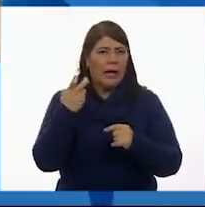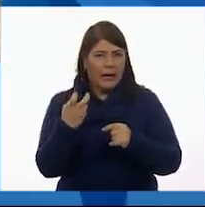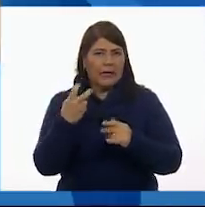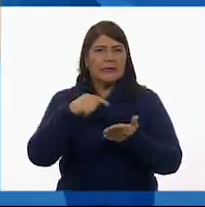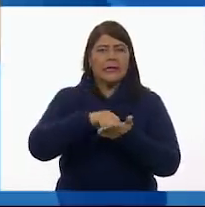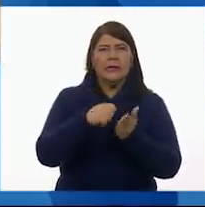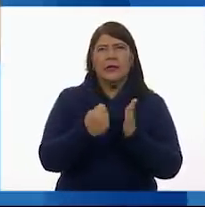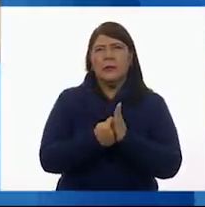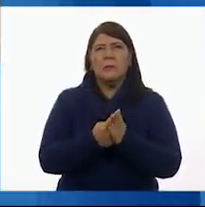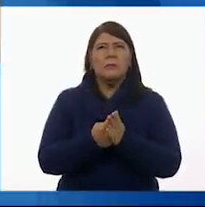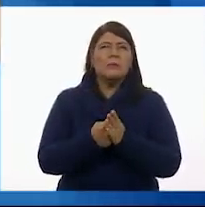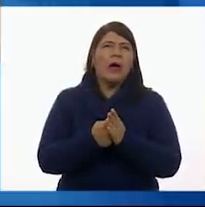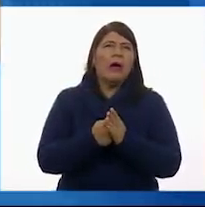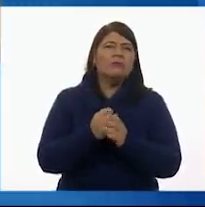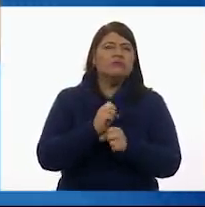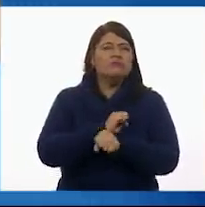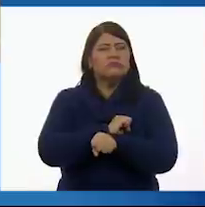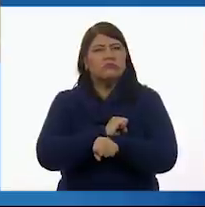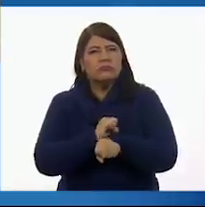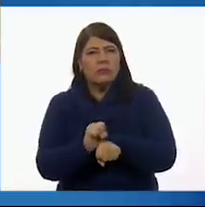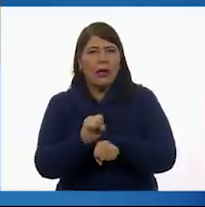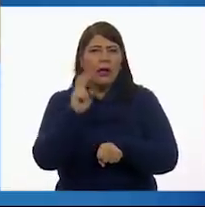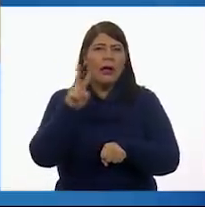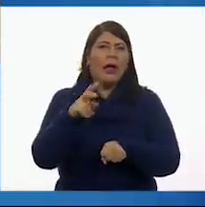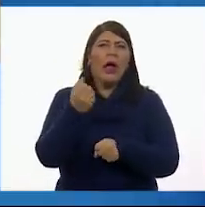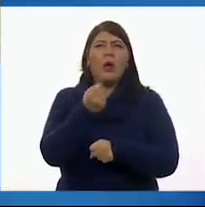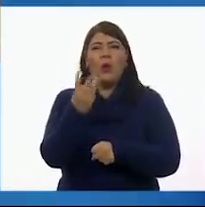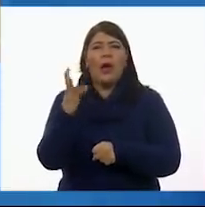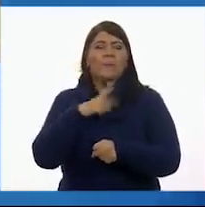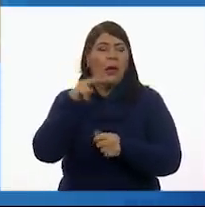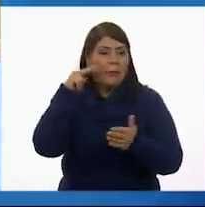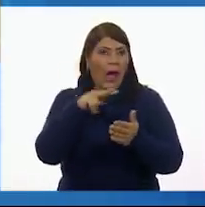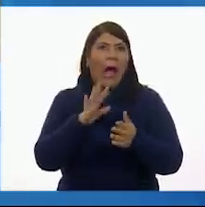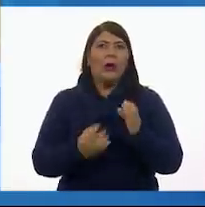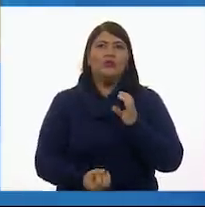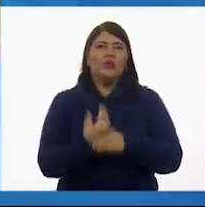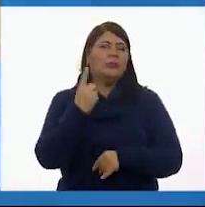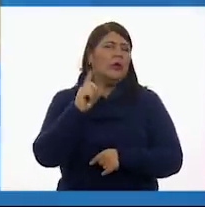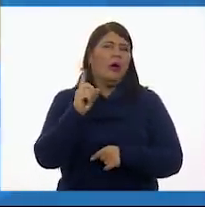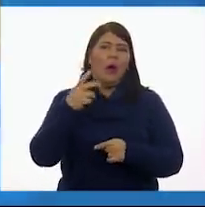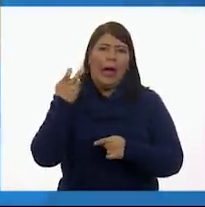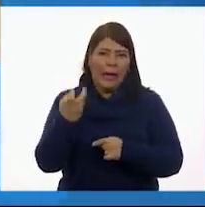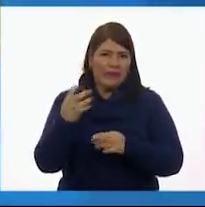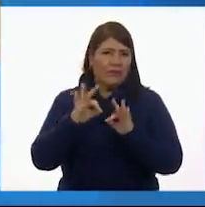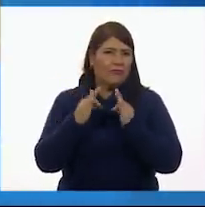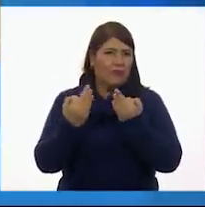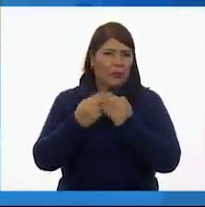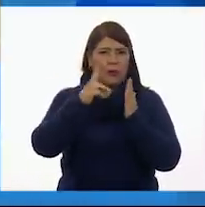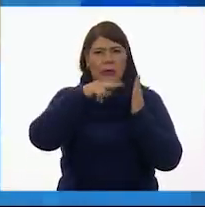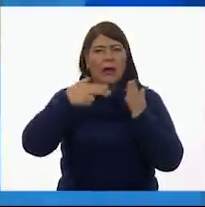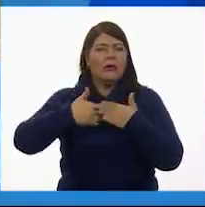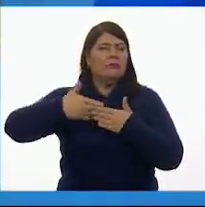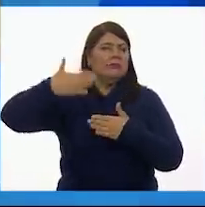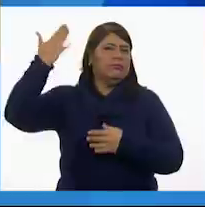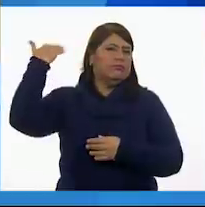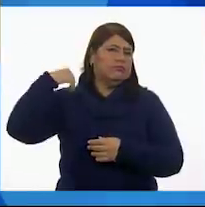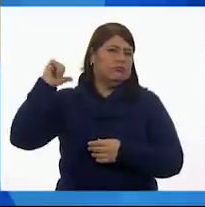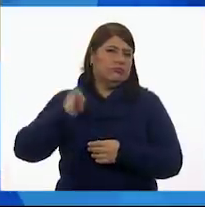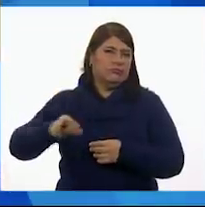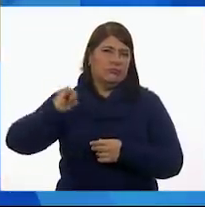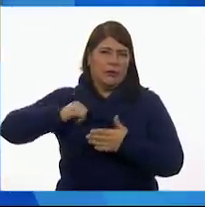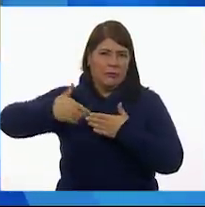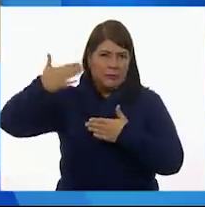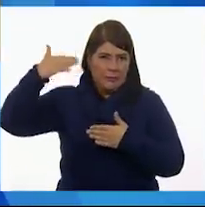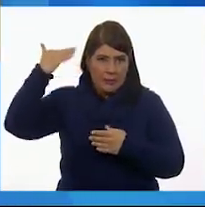que algunos la ven como algo nuevo, pero no es nuevo. La técnica ya tiene muy, muy mucho tiempo.